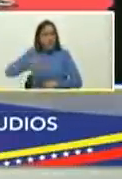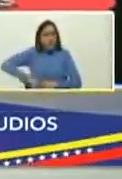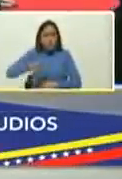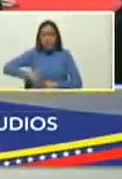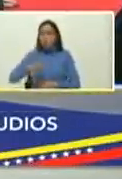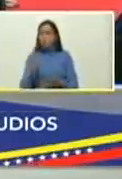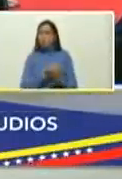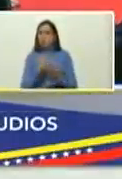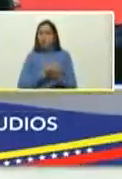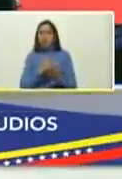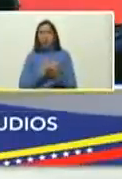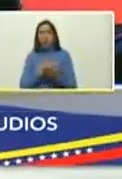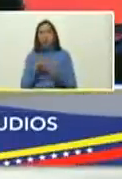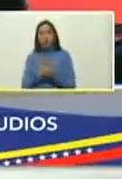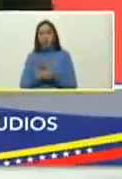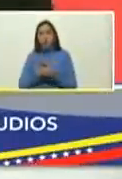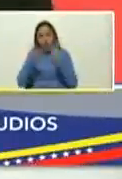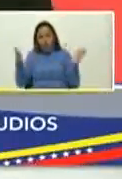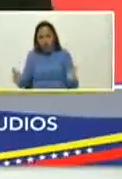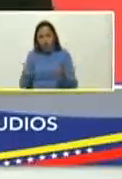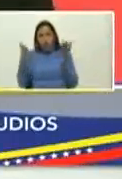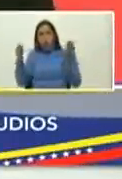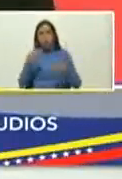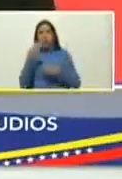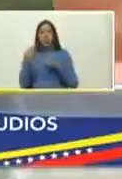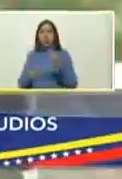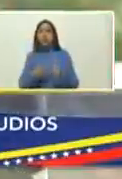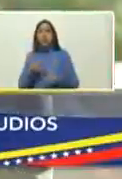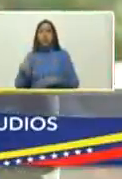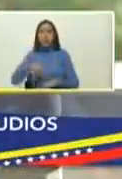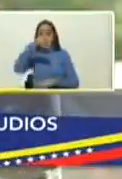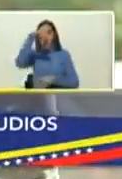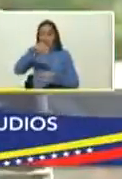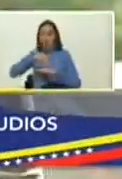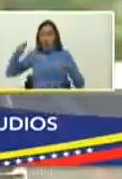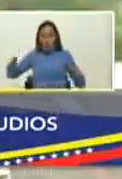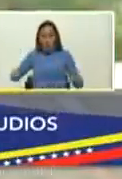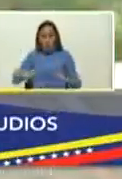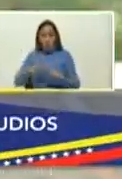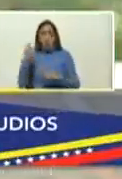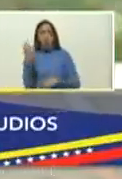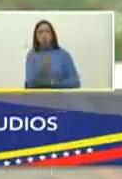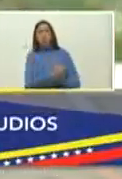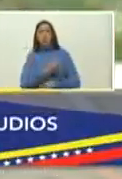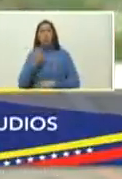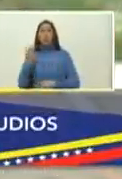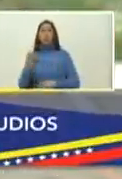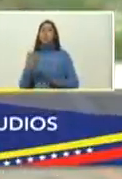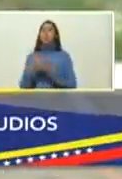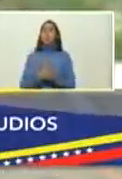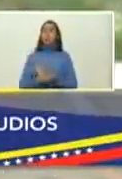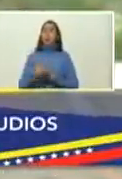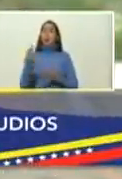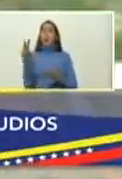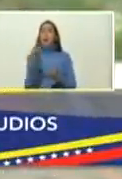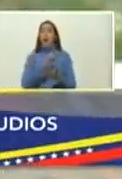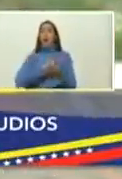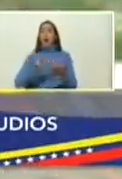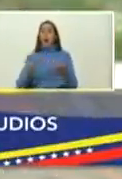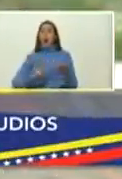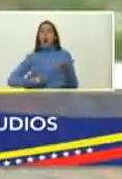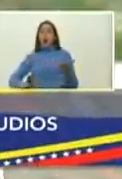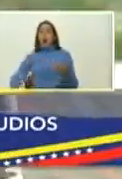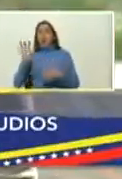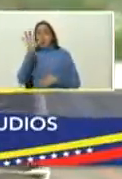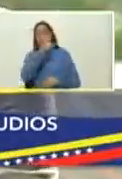en el pulso nacional pero también nos reencuentran con las búsquedas que tienen también en las literaturas los